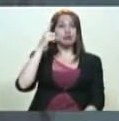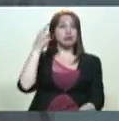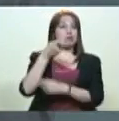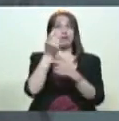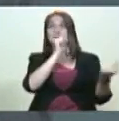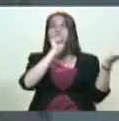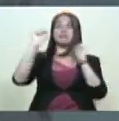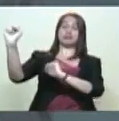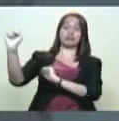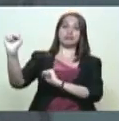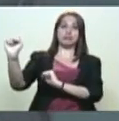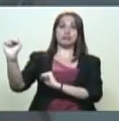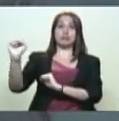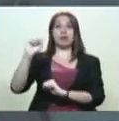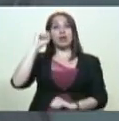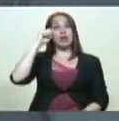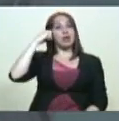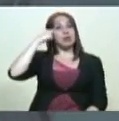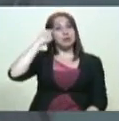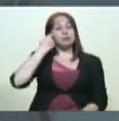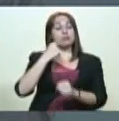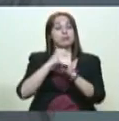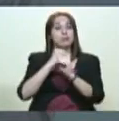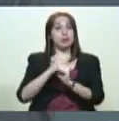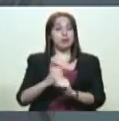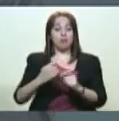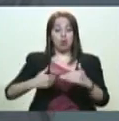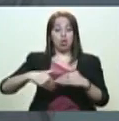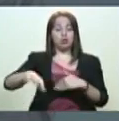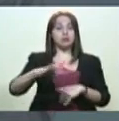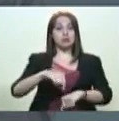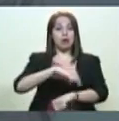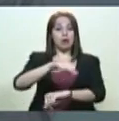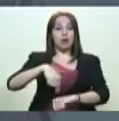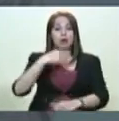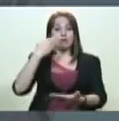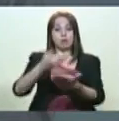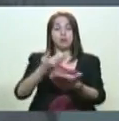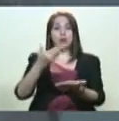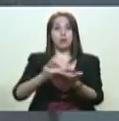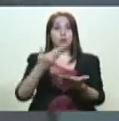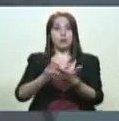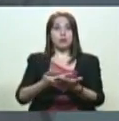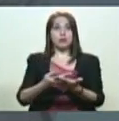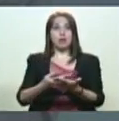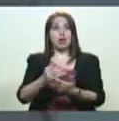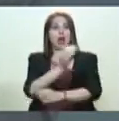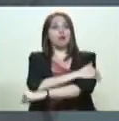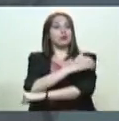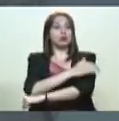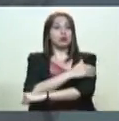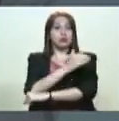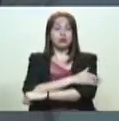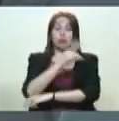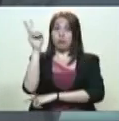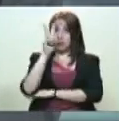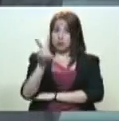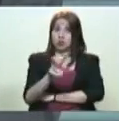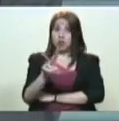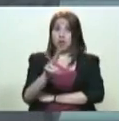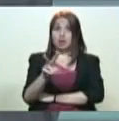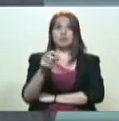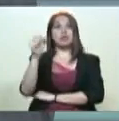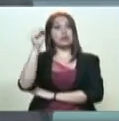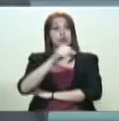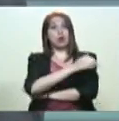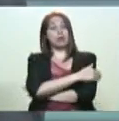rechazada y esperemos a ver si se concreta en las próximas horas algún pronunciamiento de parte del factor de la oposición venezolana, que si son oposición,